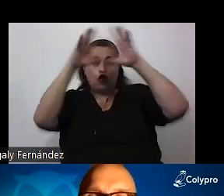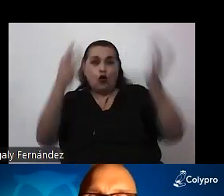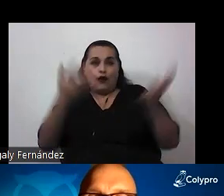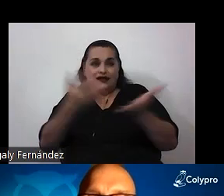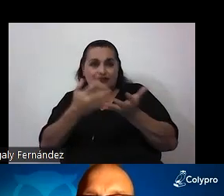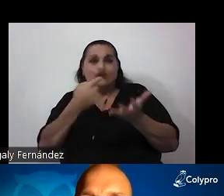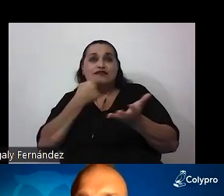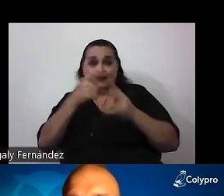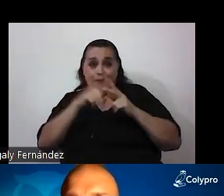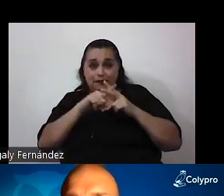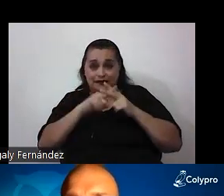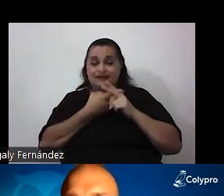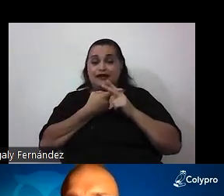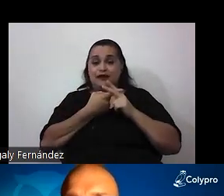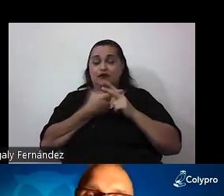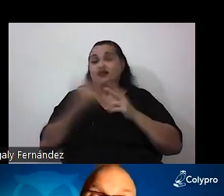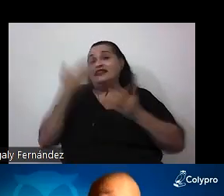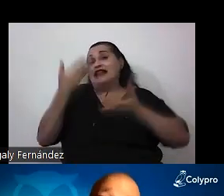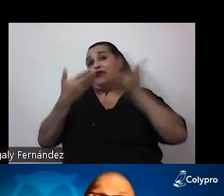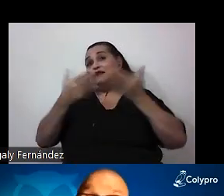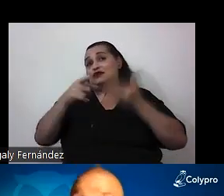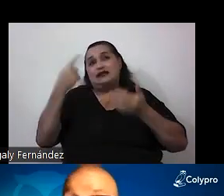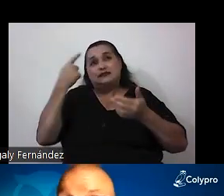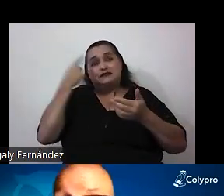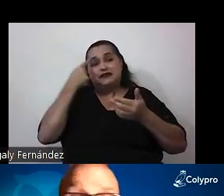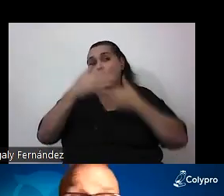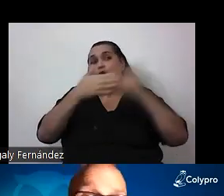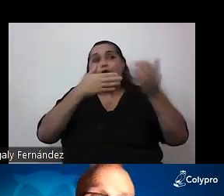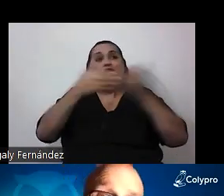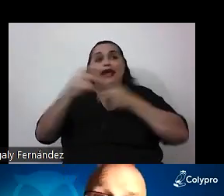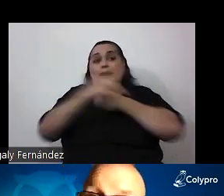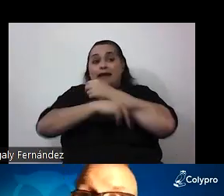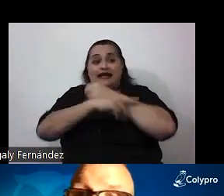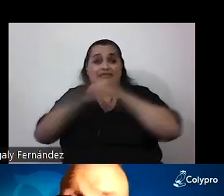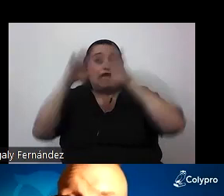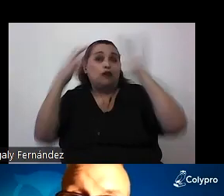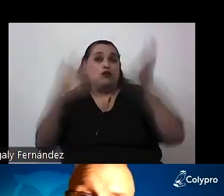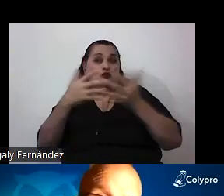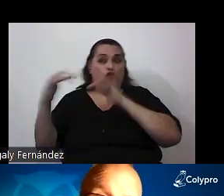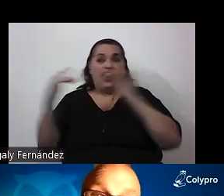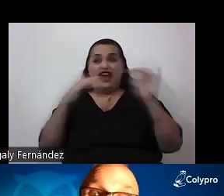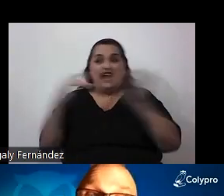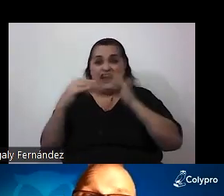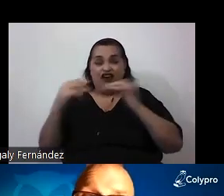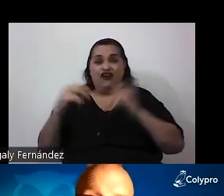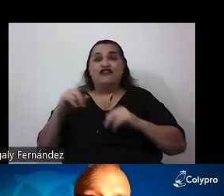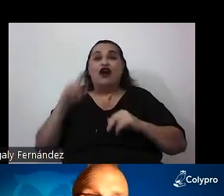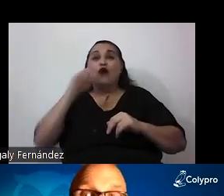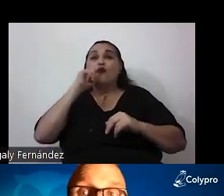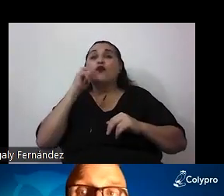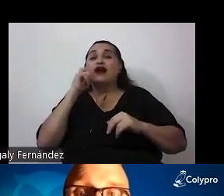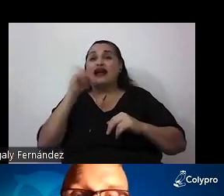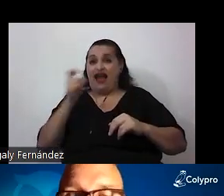principio, seguramente están presentes en cualquier país del mundo en este momento, por ejemplo, en la guerra de Ucrania. ¿Por qué hay guerra?